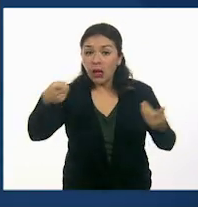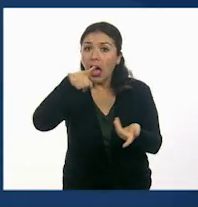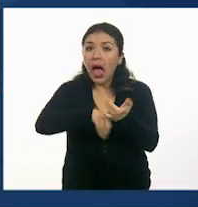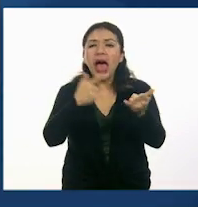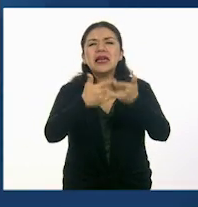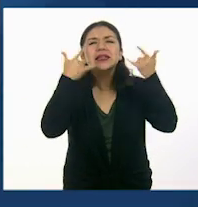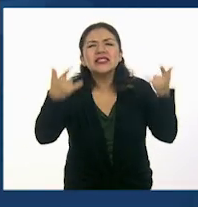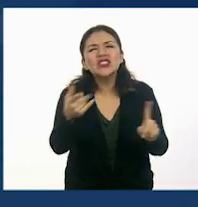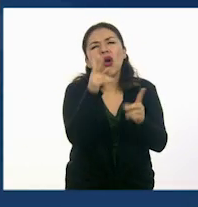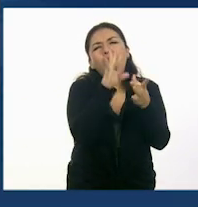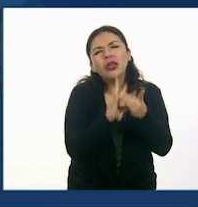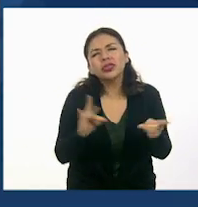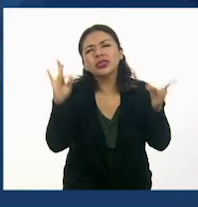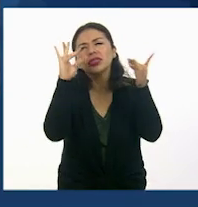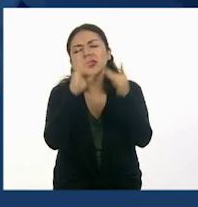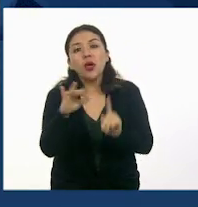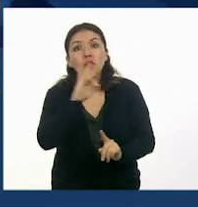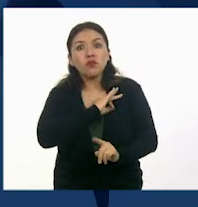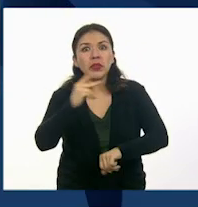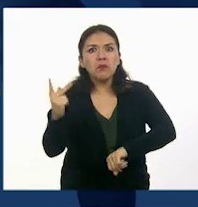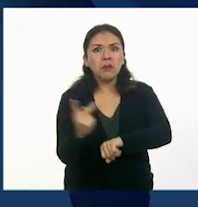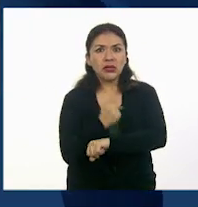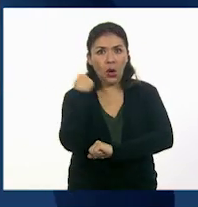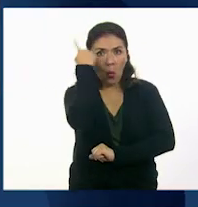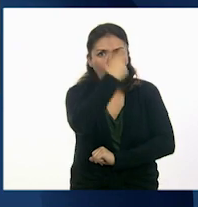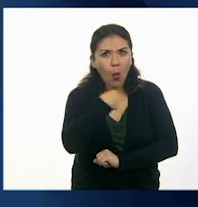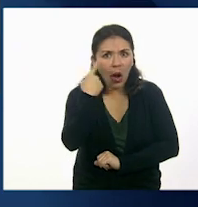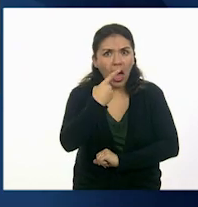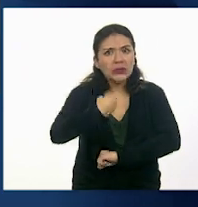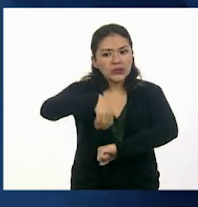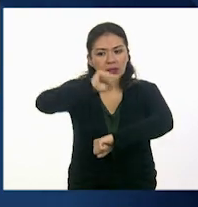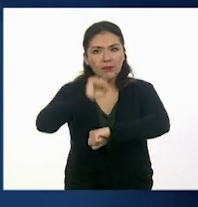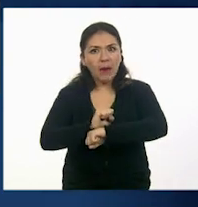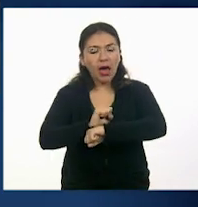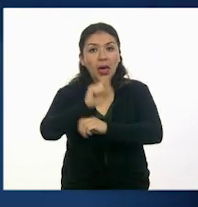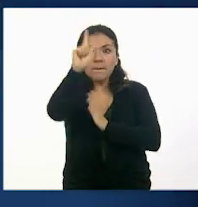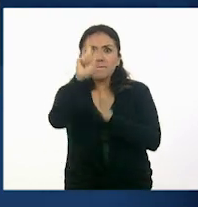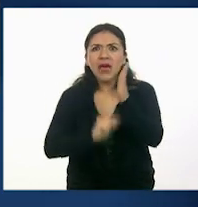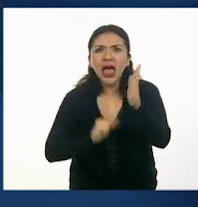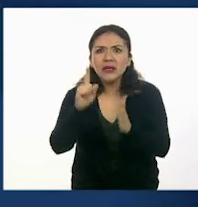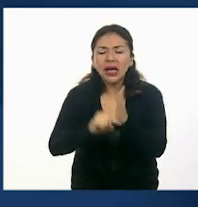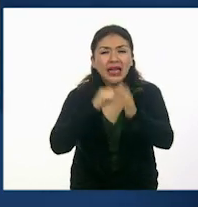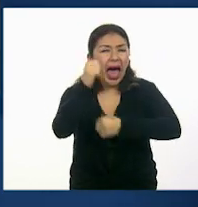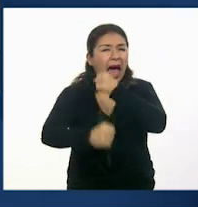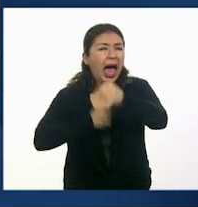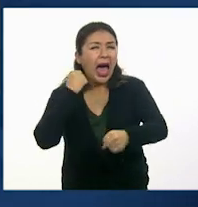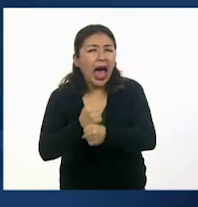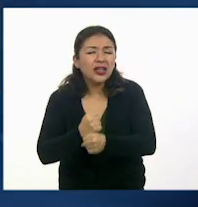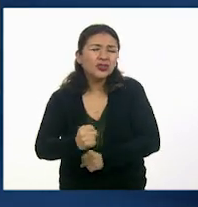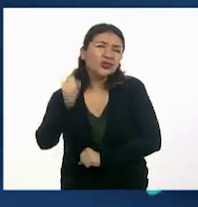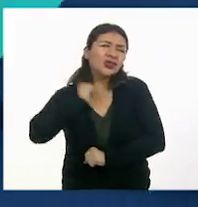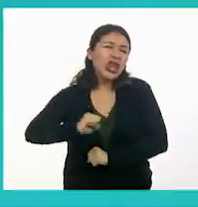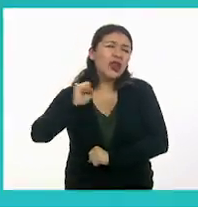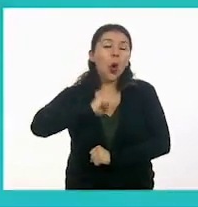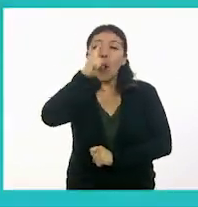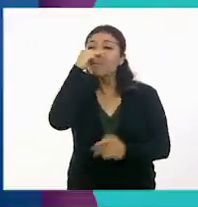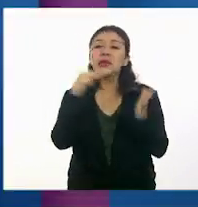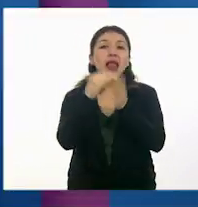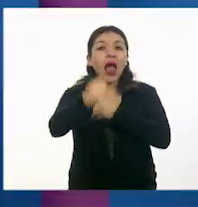que se cuenta, pueden transcurrir horas, semanas, meses, años, siglos o milenios.